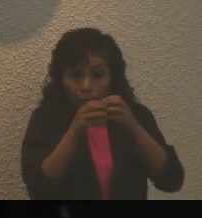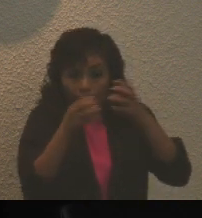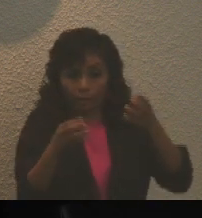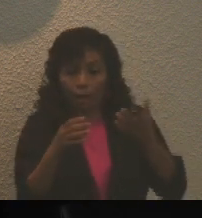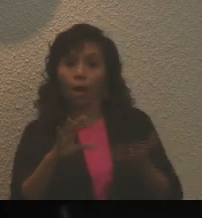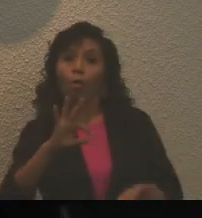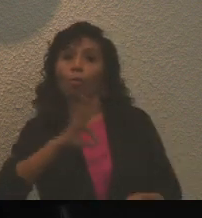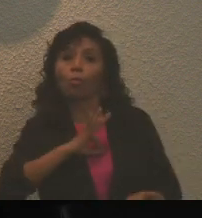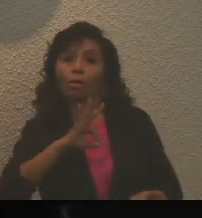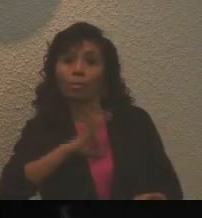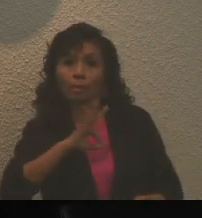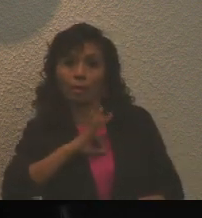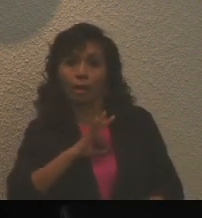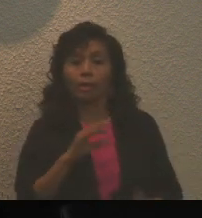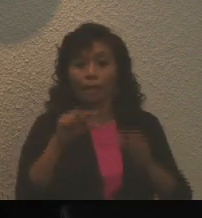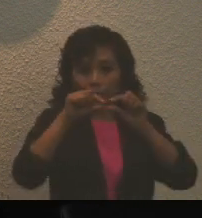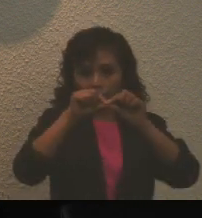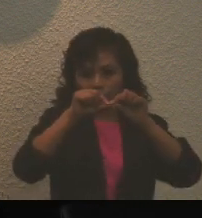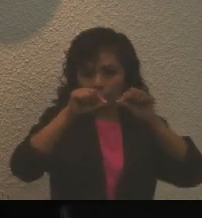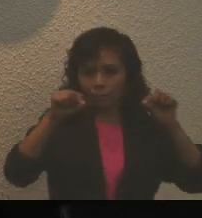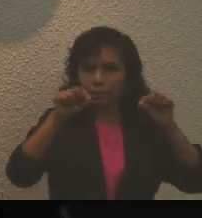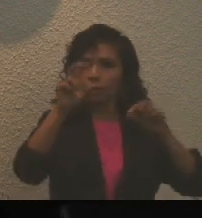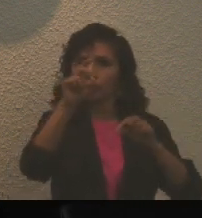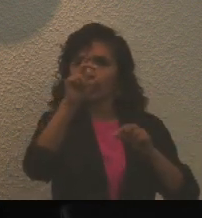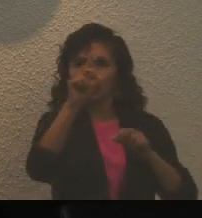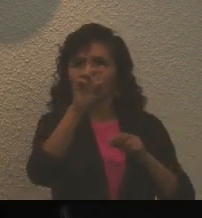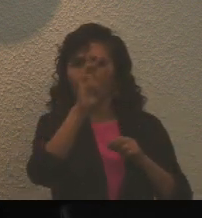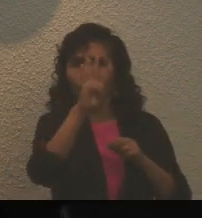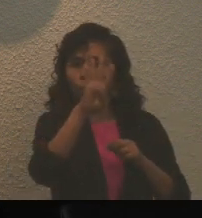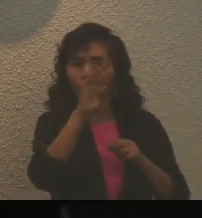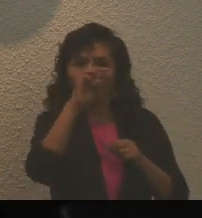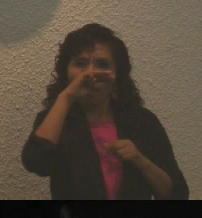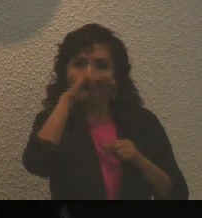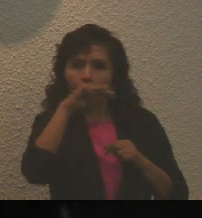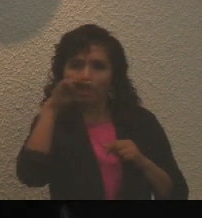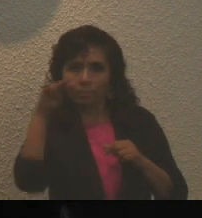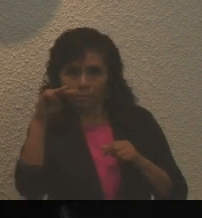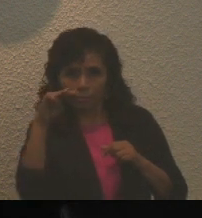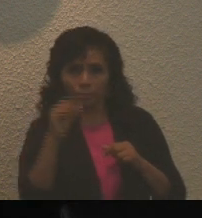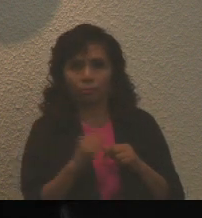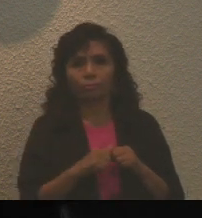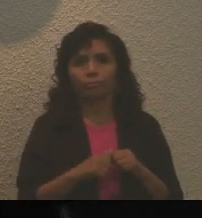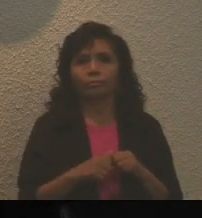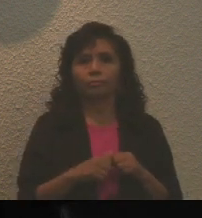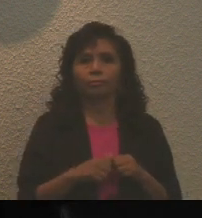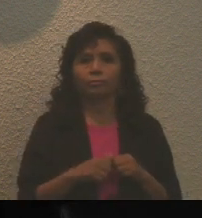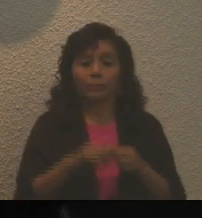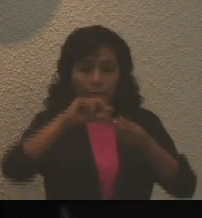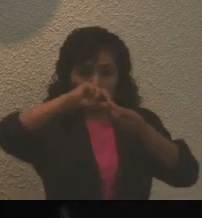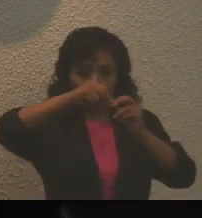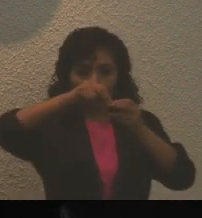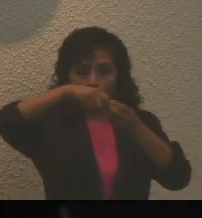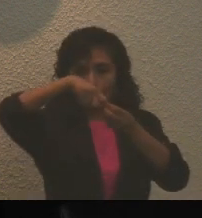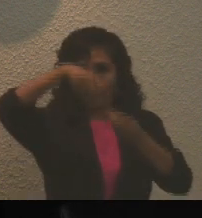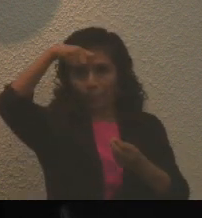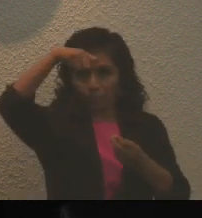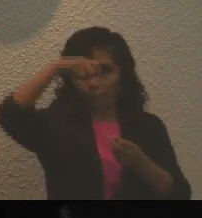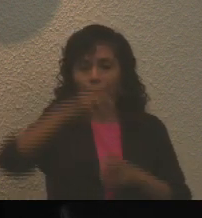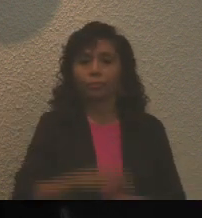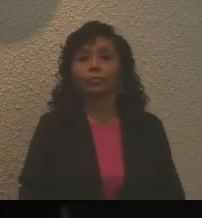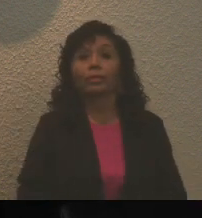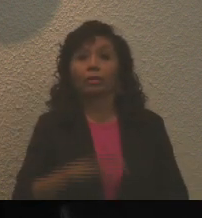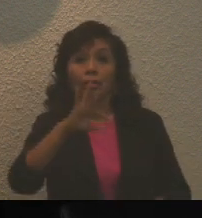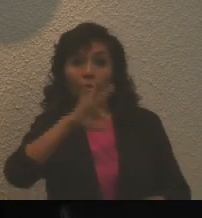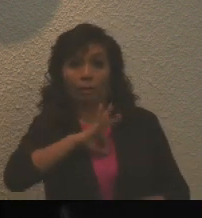diámetro de 34.5 milímetros y aro superior a sido alistón. La medalla